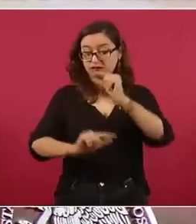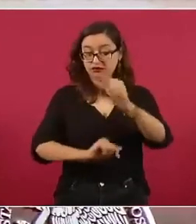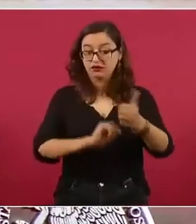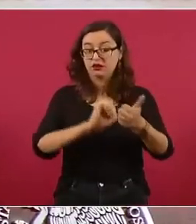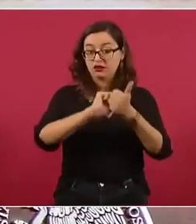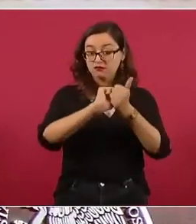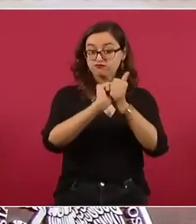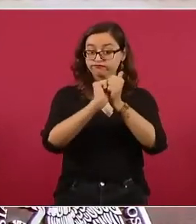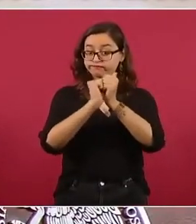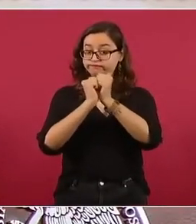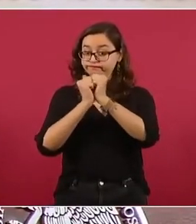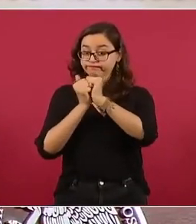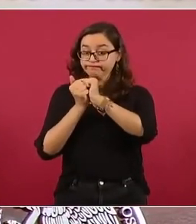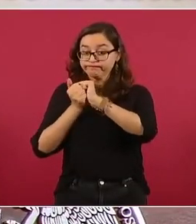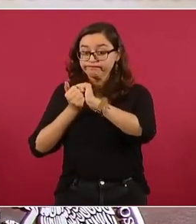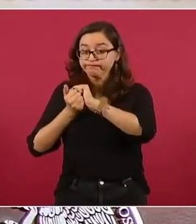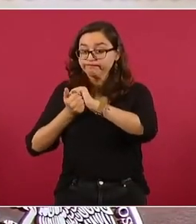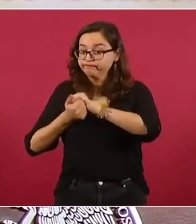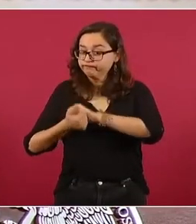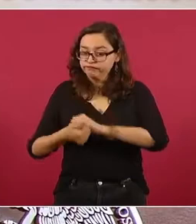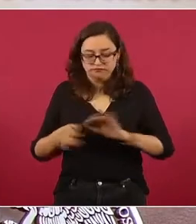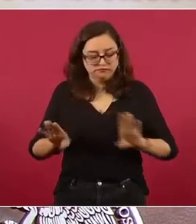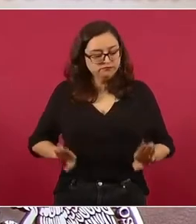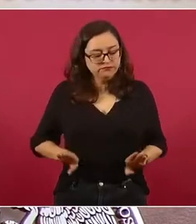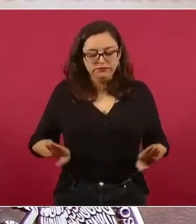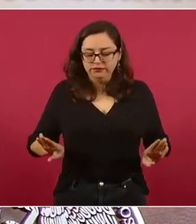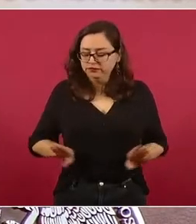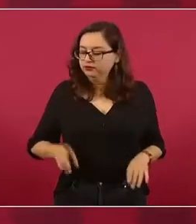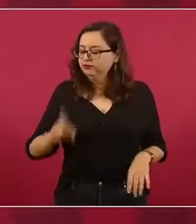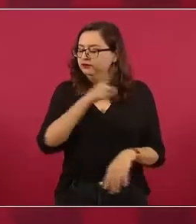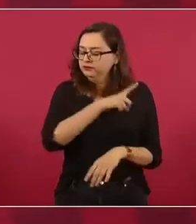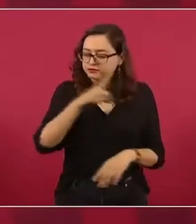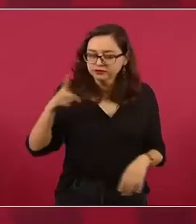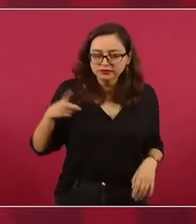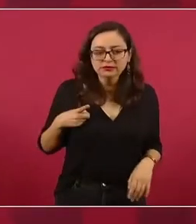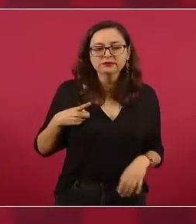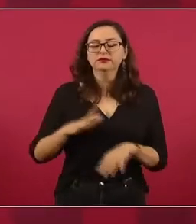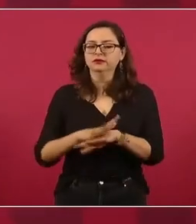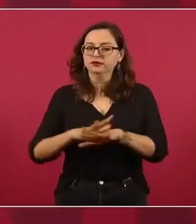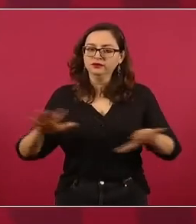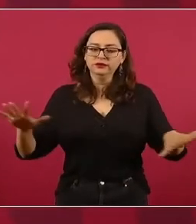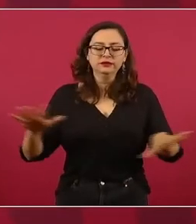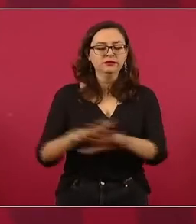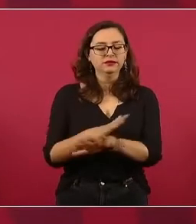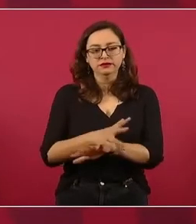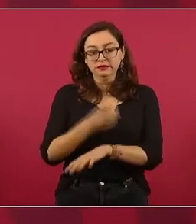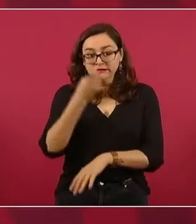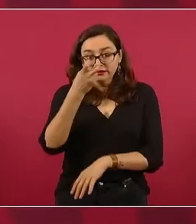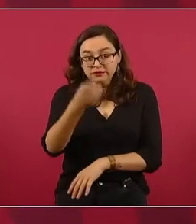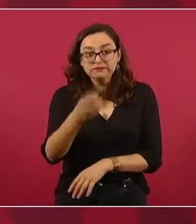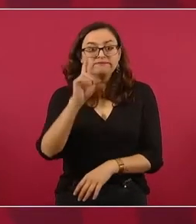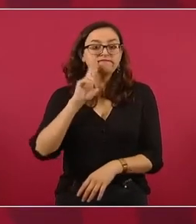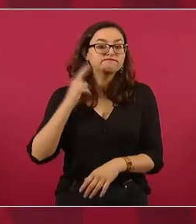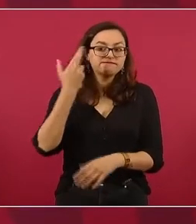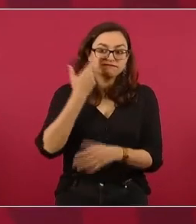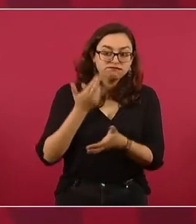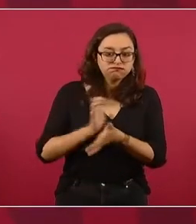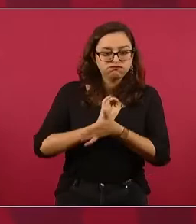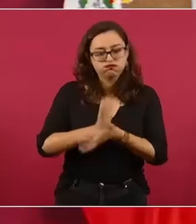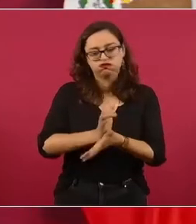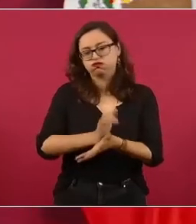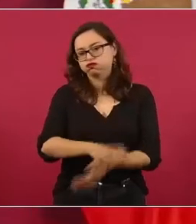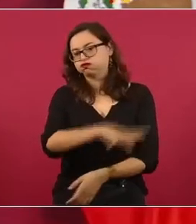porque eso lo rechaza a la gente. Eso además es